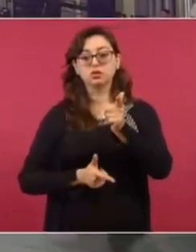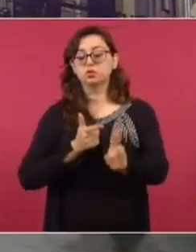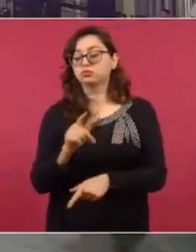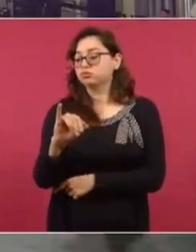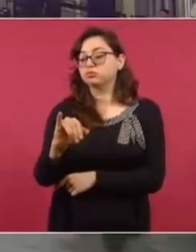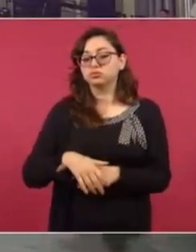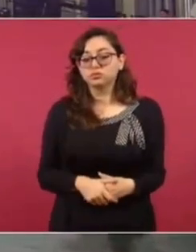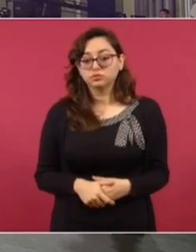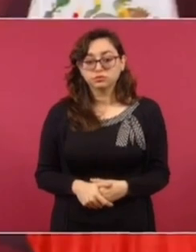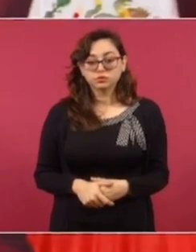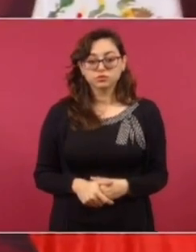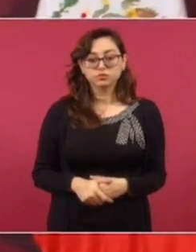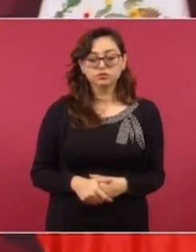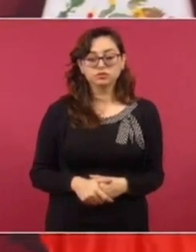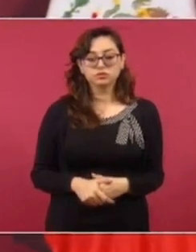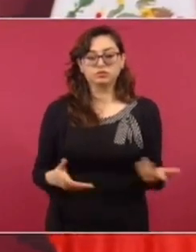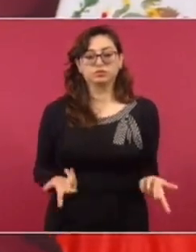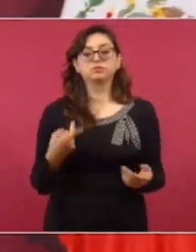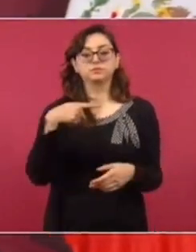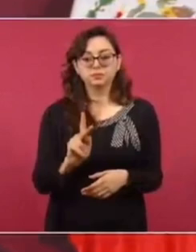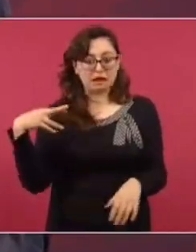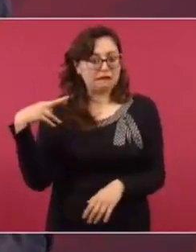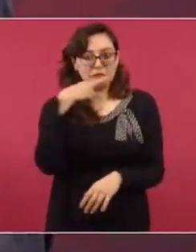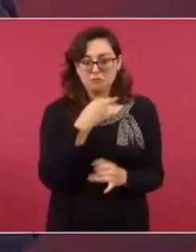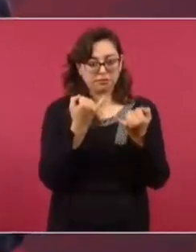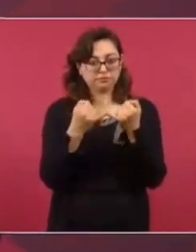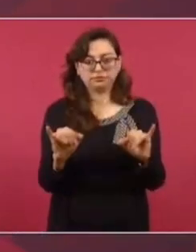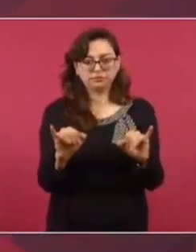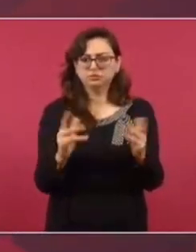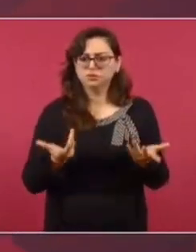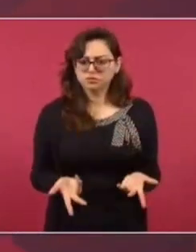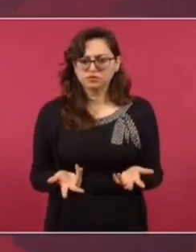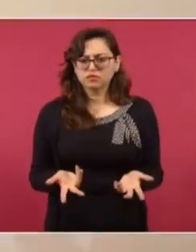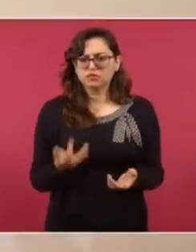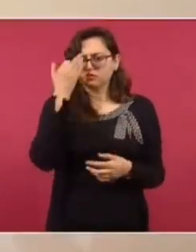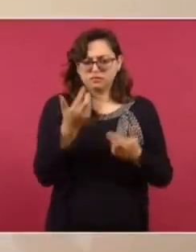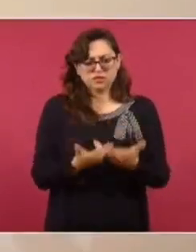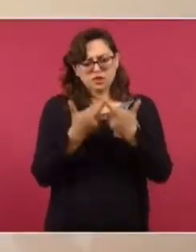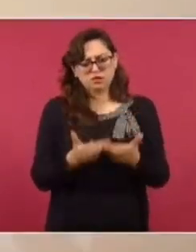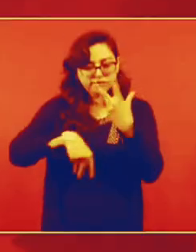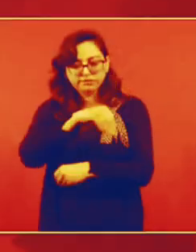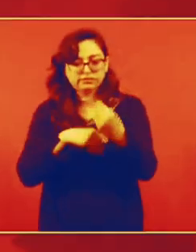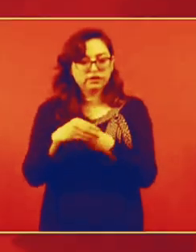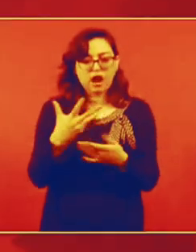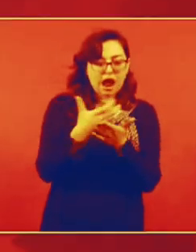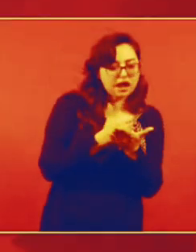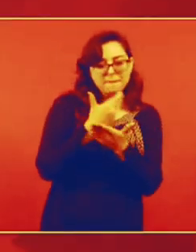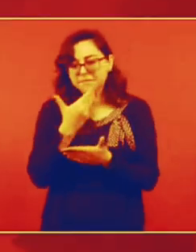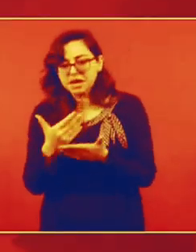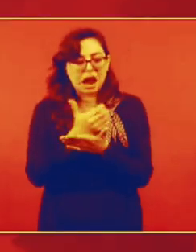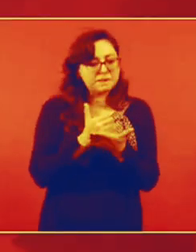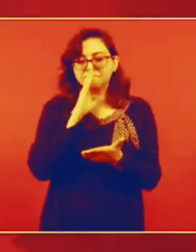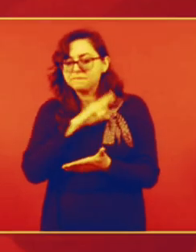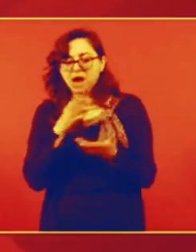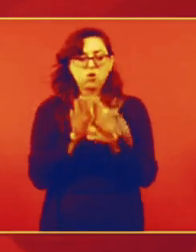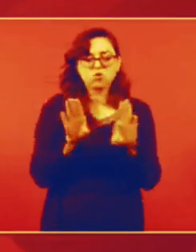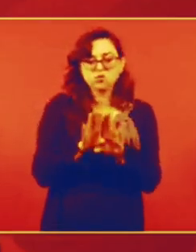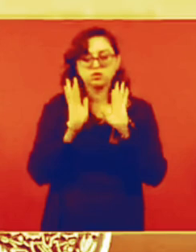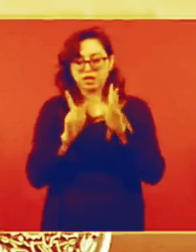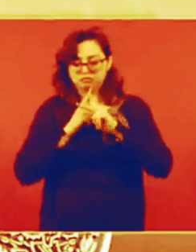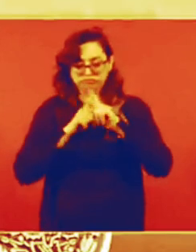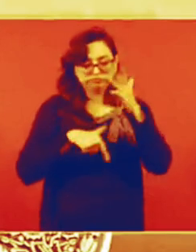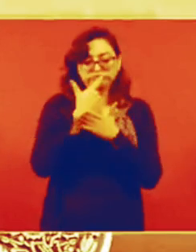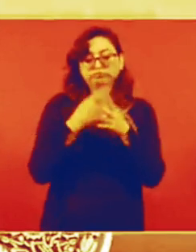así, como se hizo bien y en poco tiempo, pues tenemos mucho tiempo para que se vaya consolidando. Se estima para diciembre